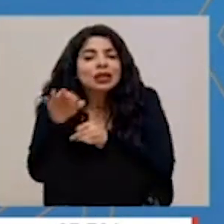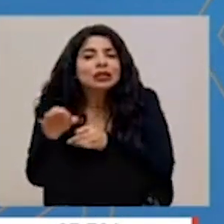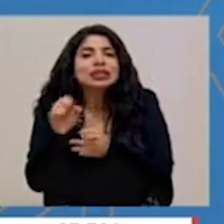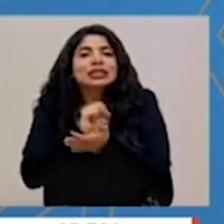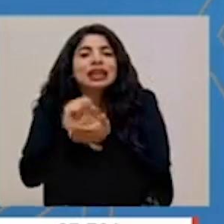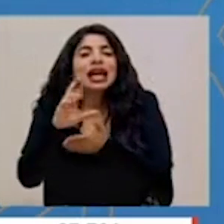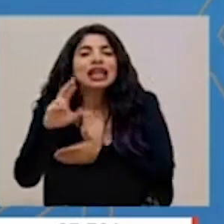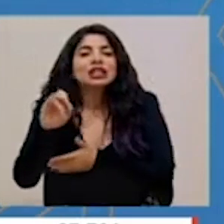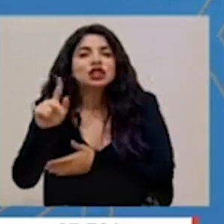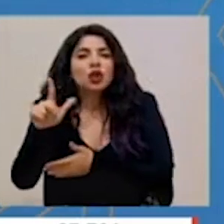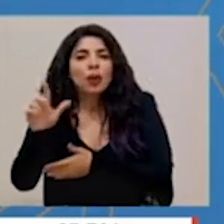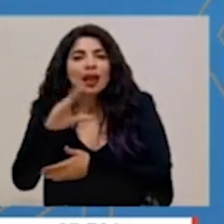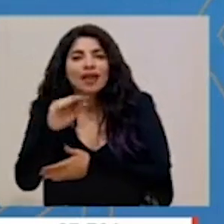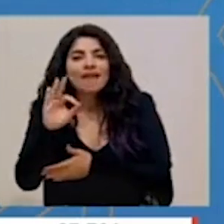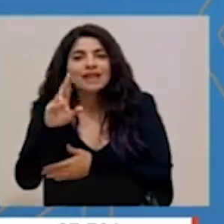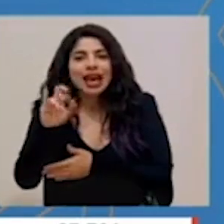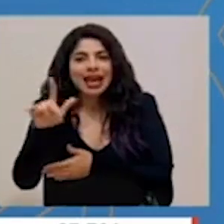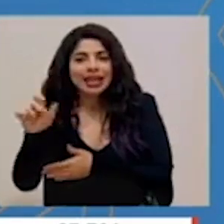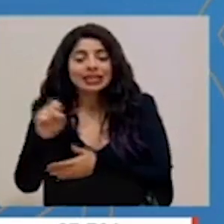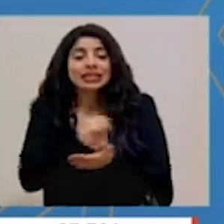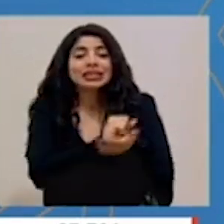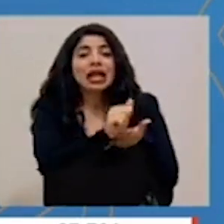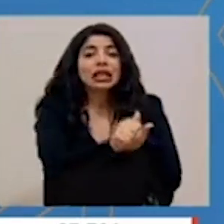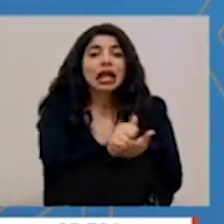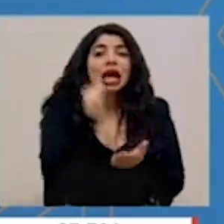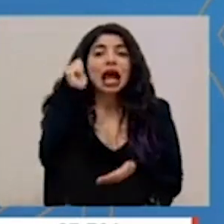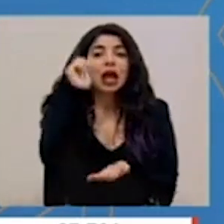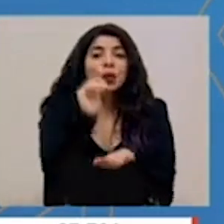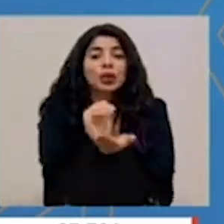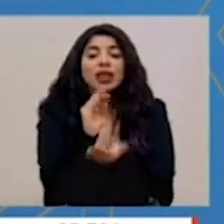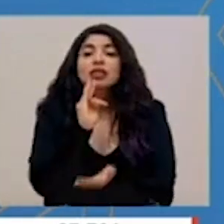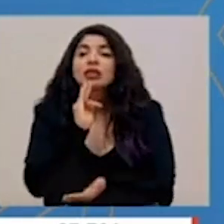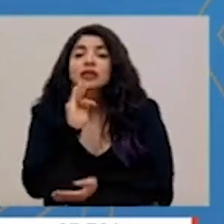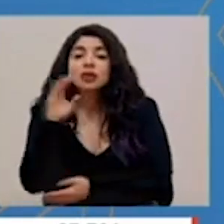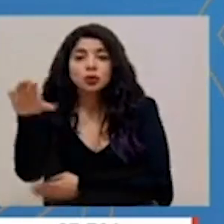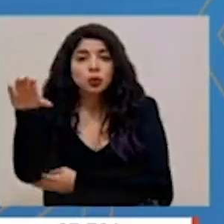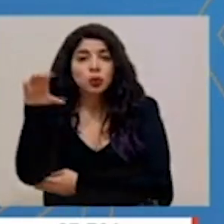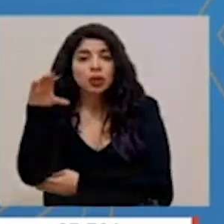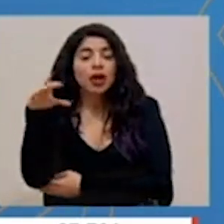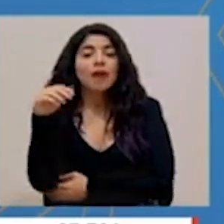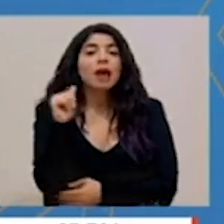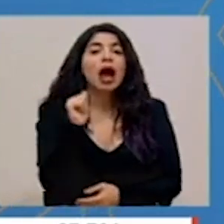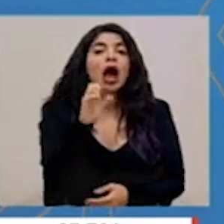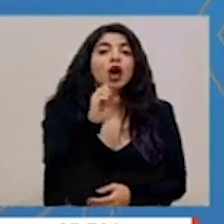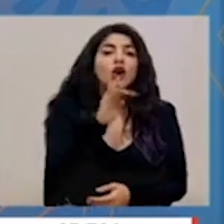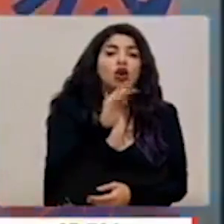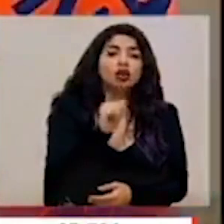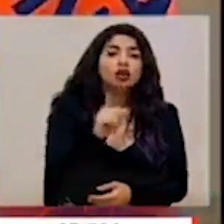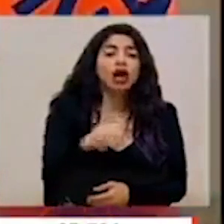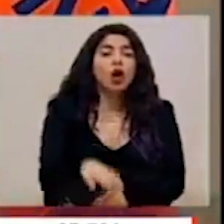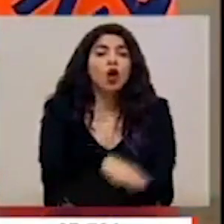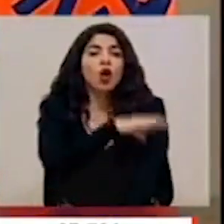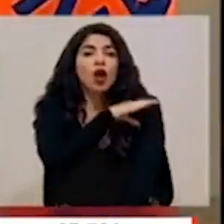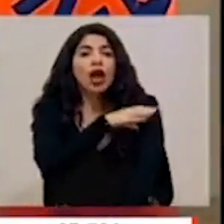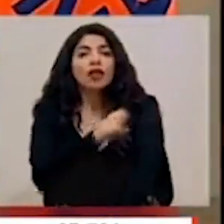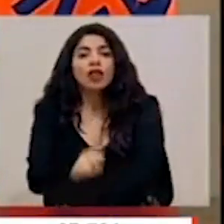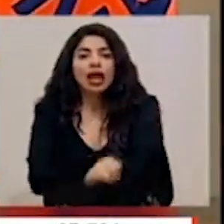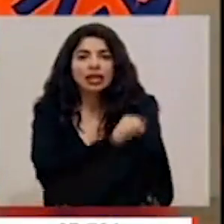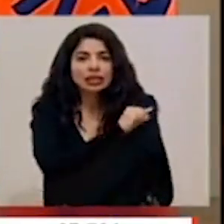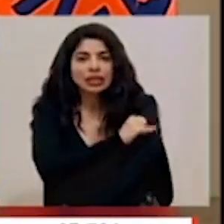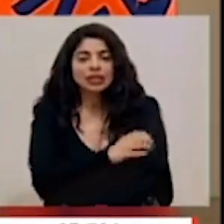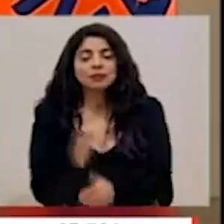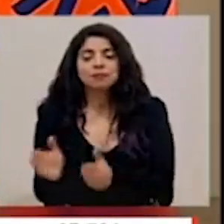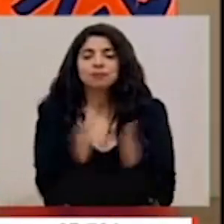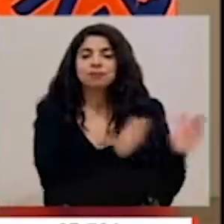San Cristóbal y Frailes, Santa Ana, Alajuelita, Tibás, Curridabat, Acosta, Coronado y Acerrí. En Alajuela,